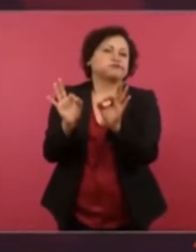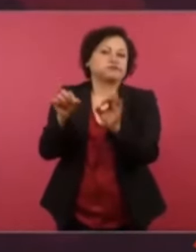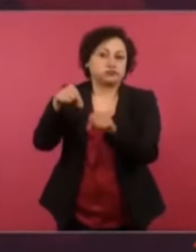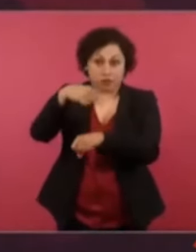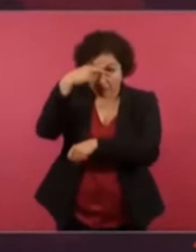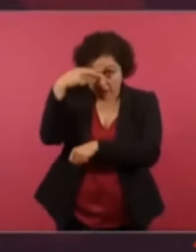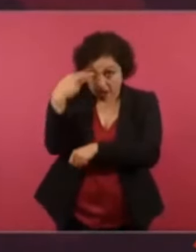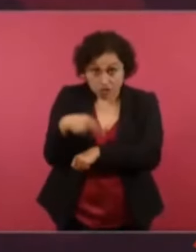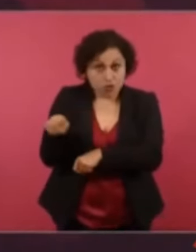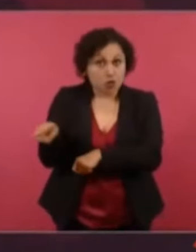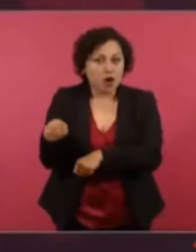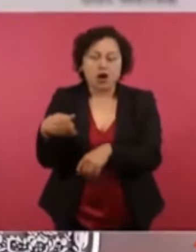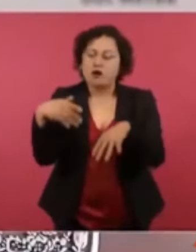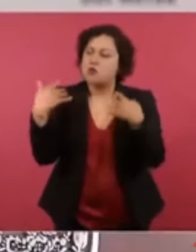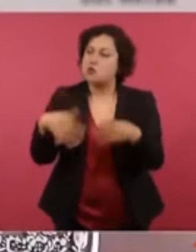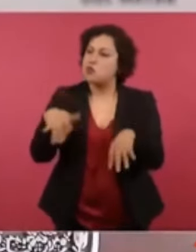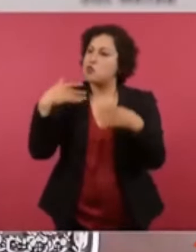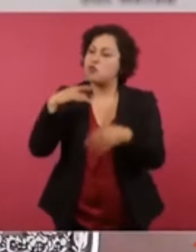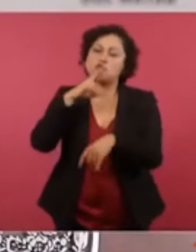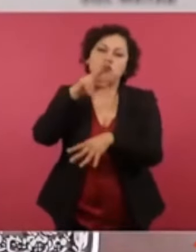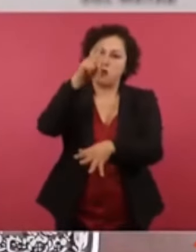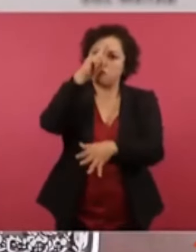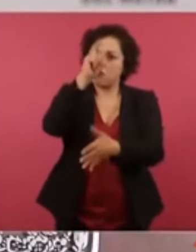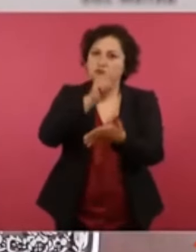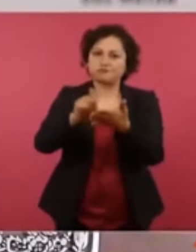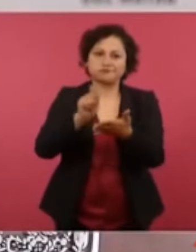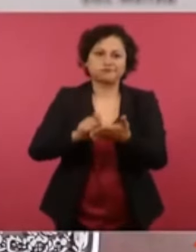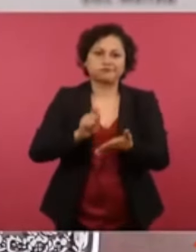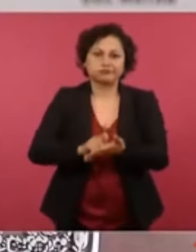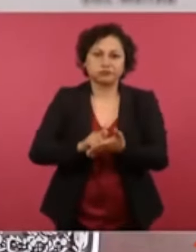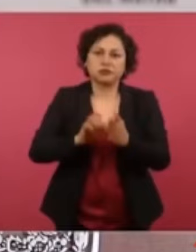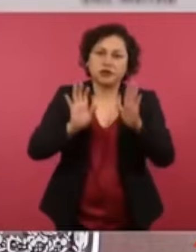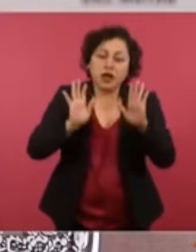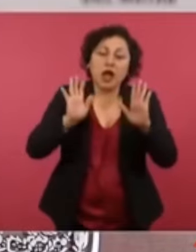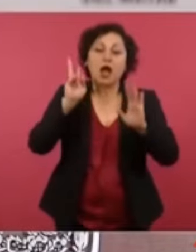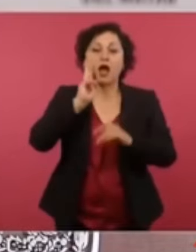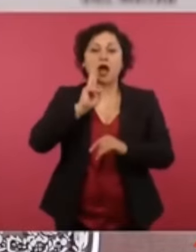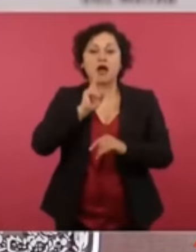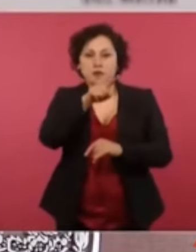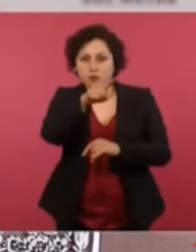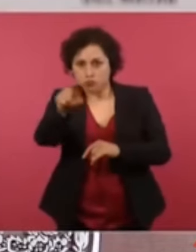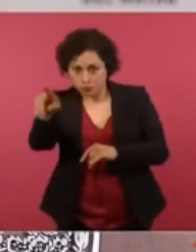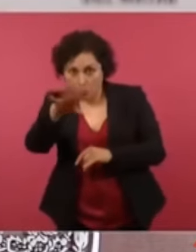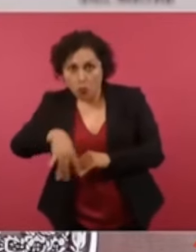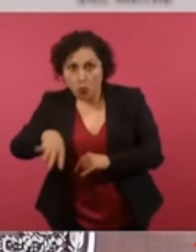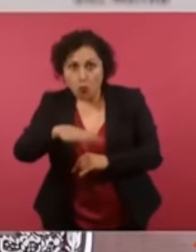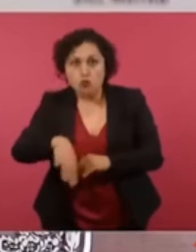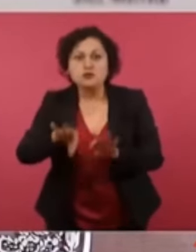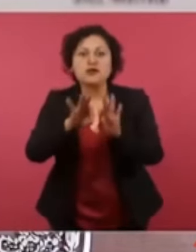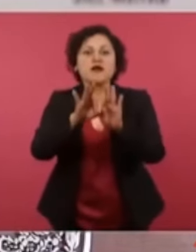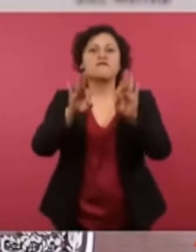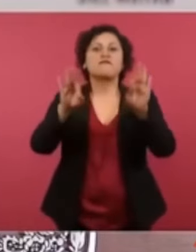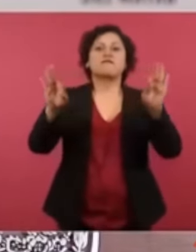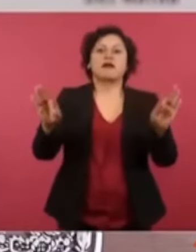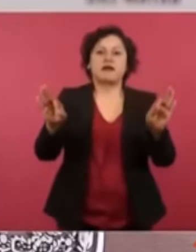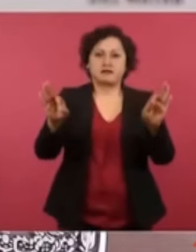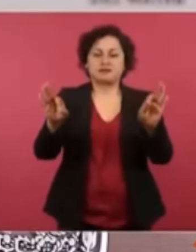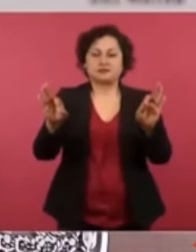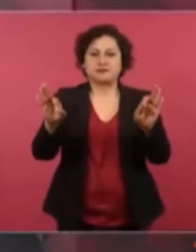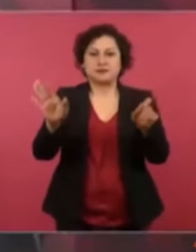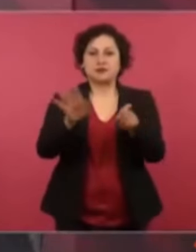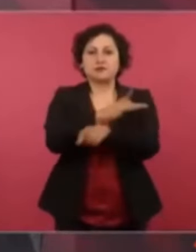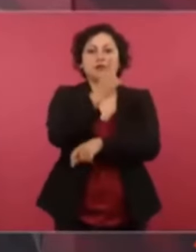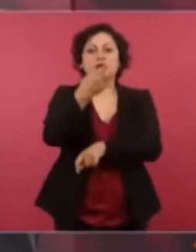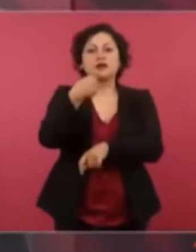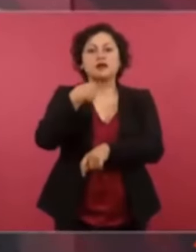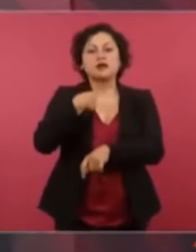pero ahora él sí puede encontrar escrita la frase porque yo la escuché